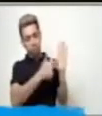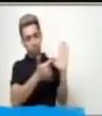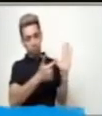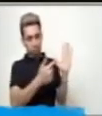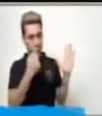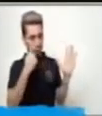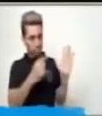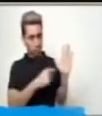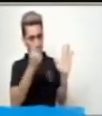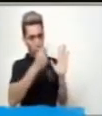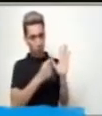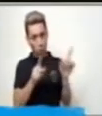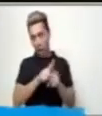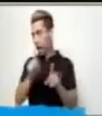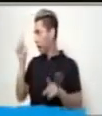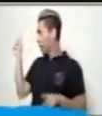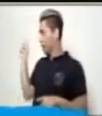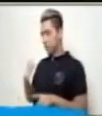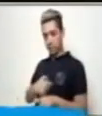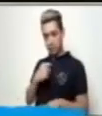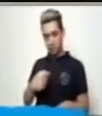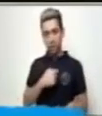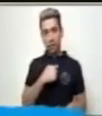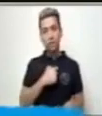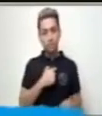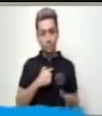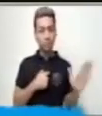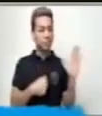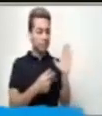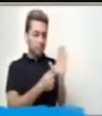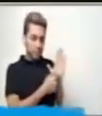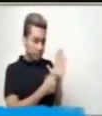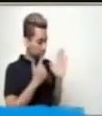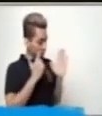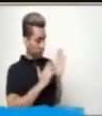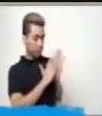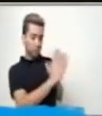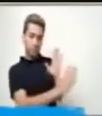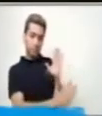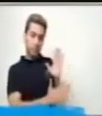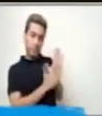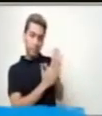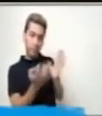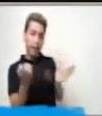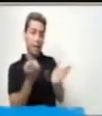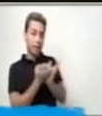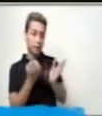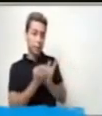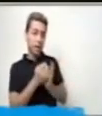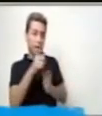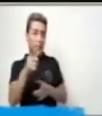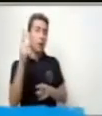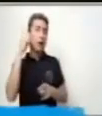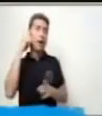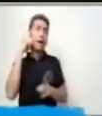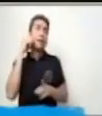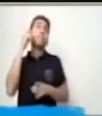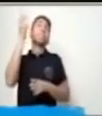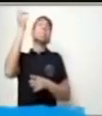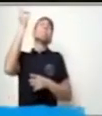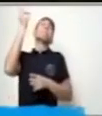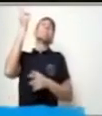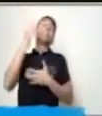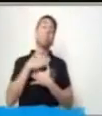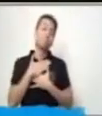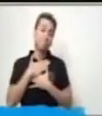Ahora, la imagen se refiere a una escuela. Creo que extrañas tu escuela, pero ahora